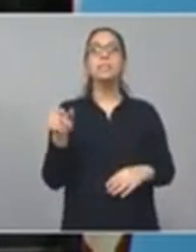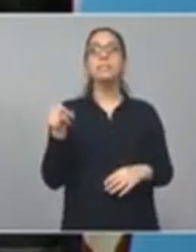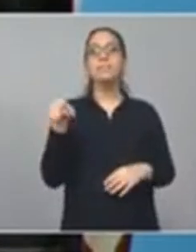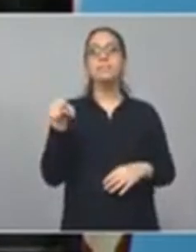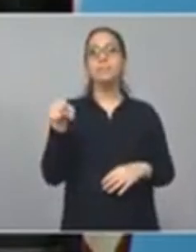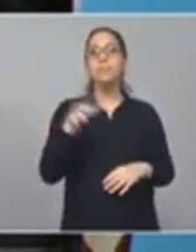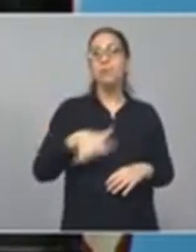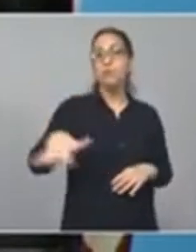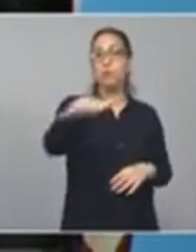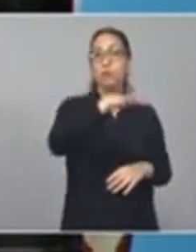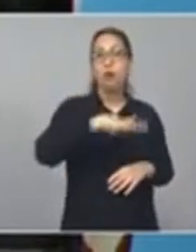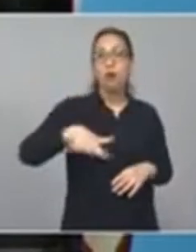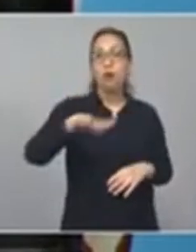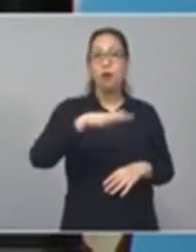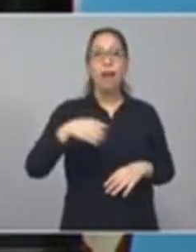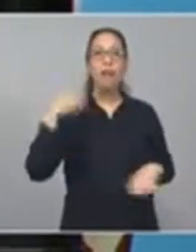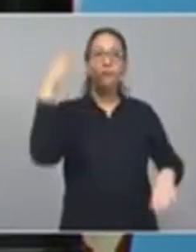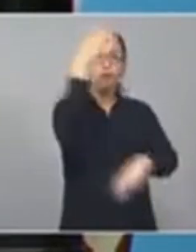de la zona, del barrio,